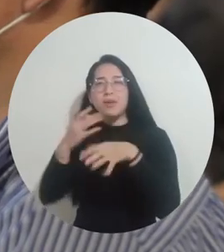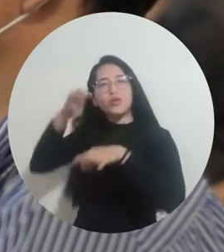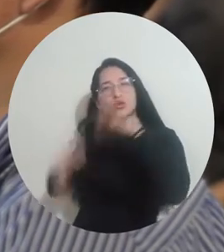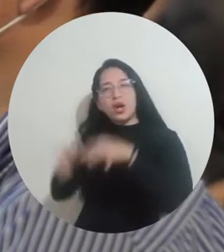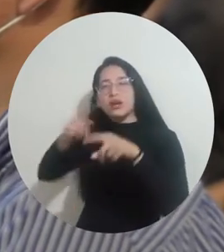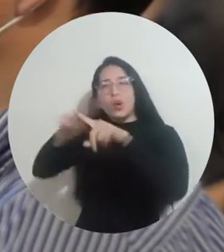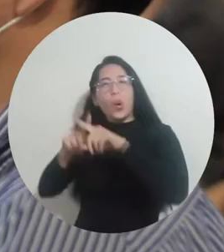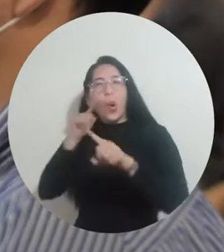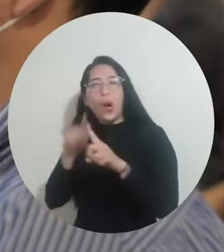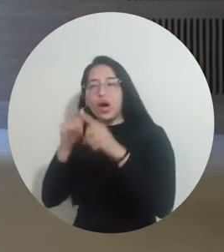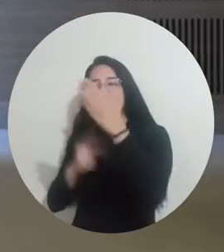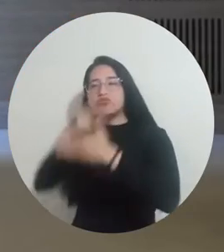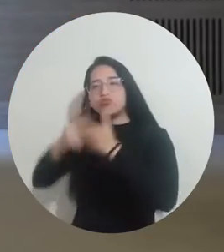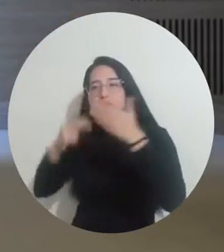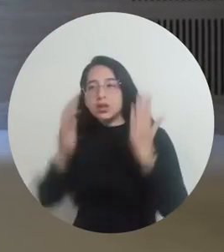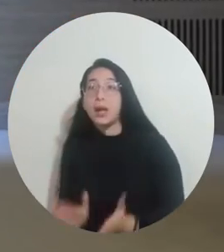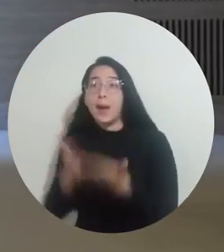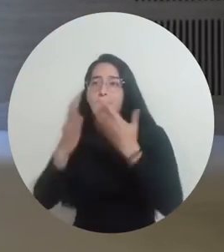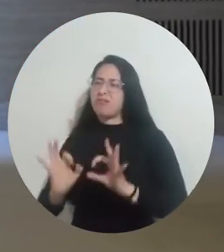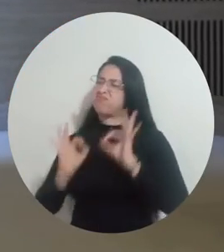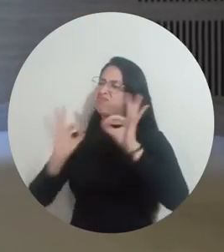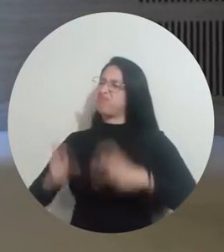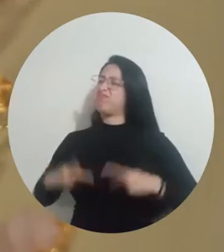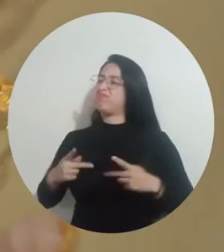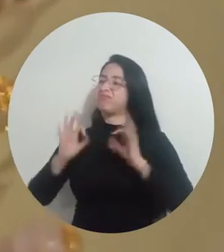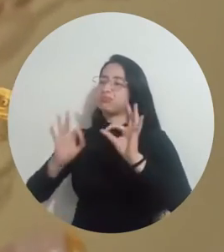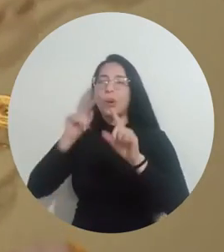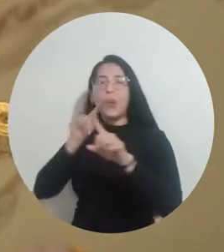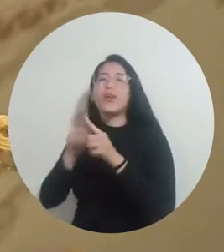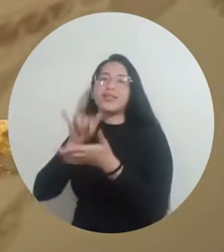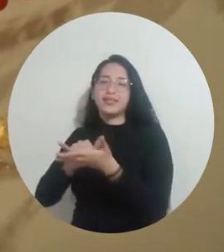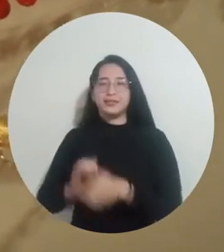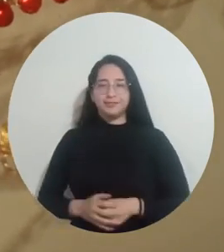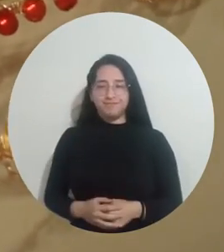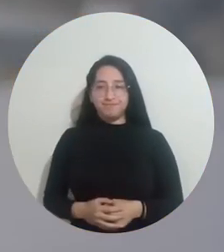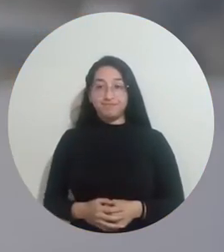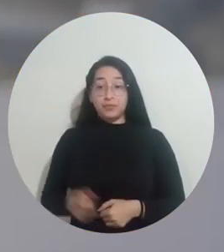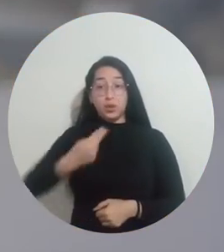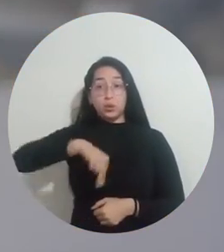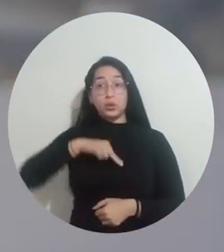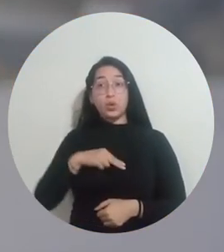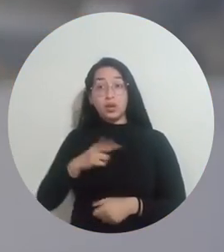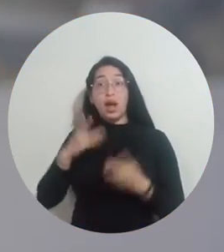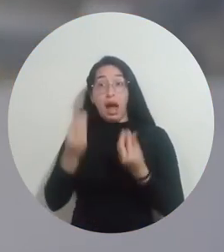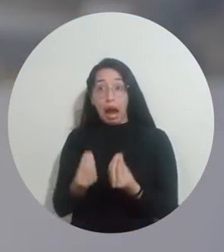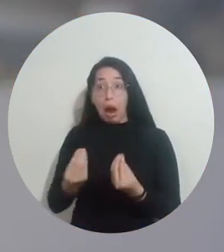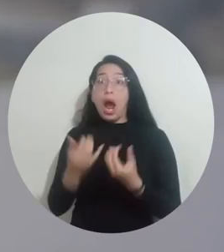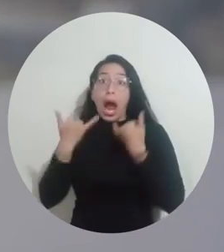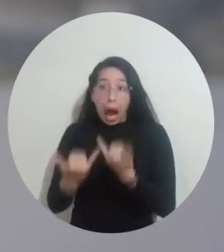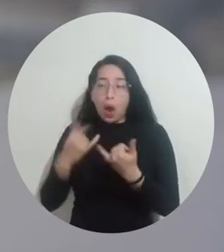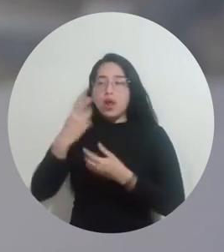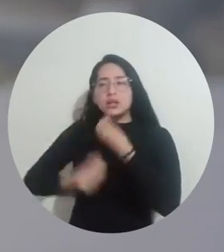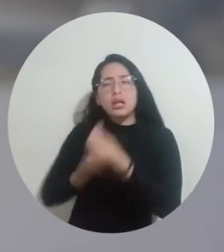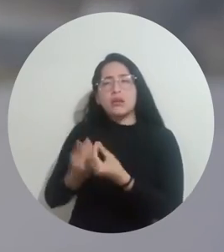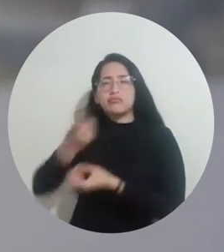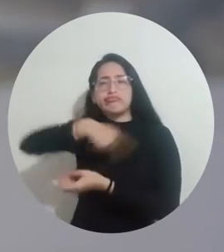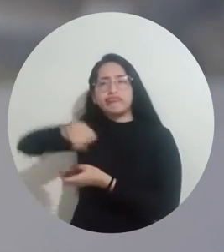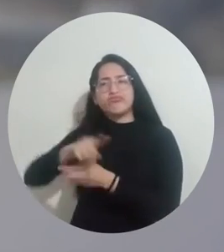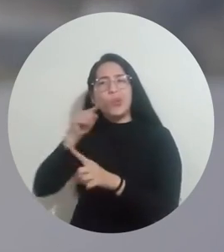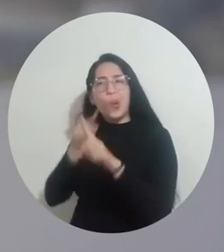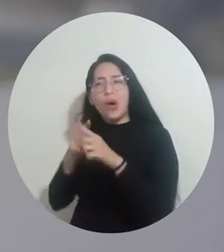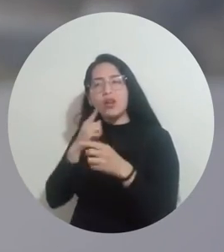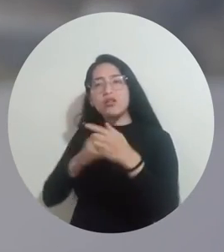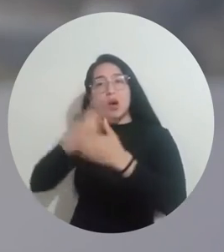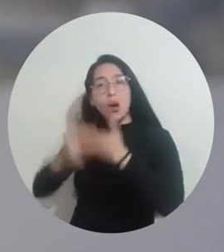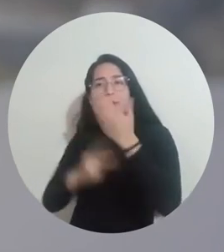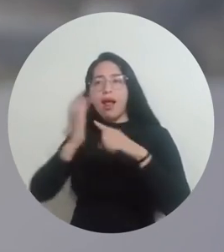migrante alrededor de un proyecto que busca mejorar la calidad de vida de estas comunidades. Estamos trabajando en pro de un proyecto